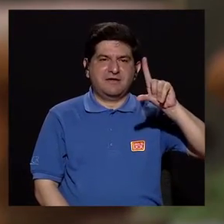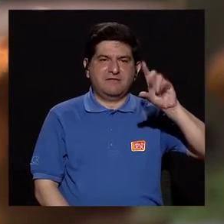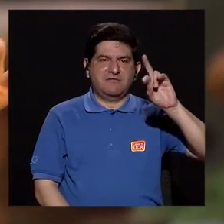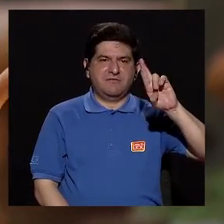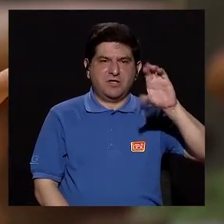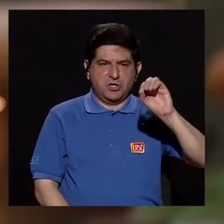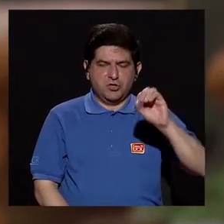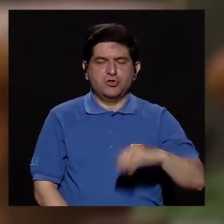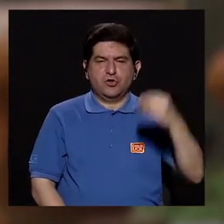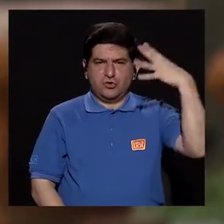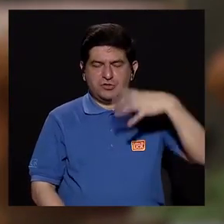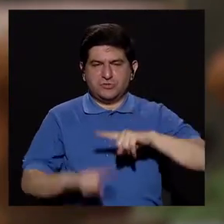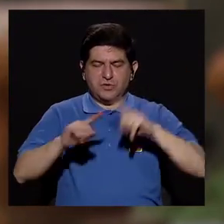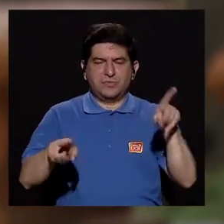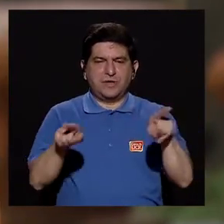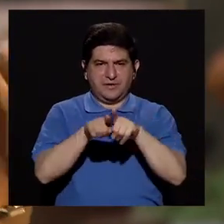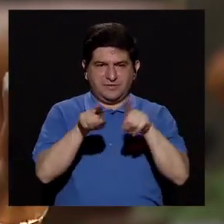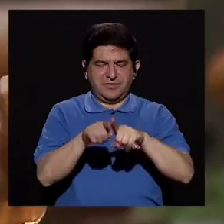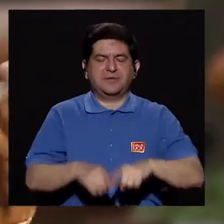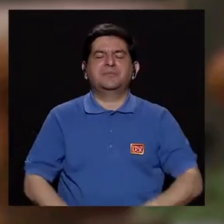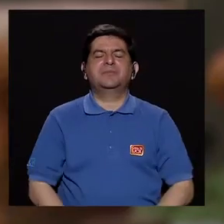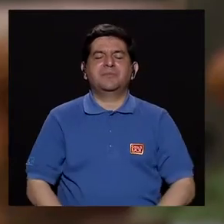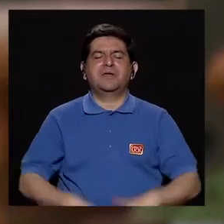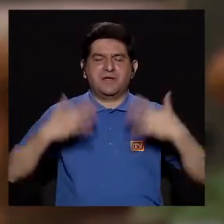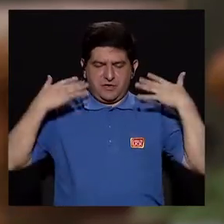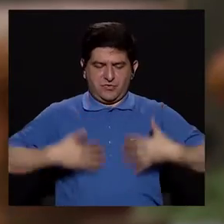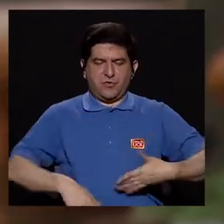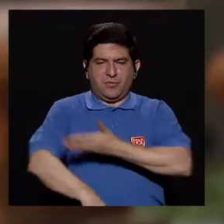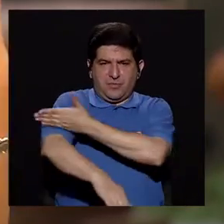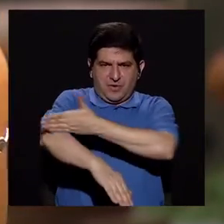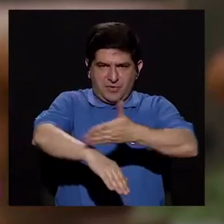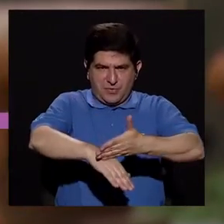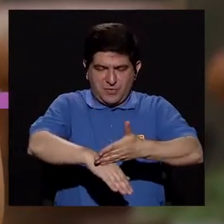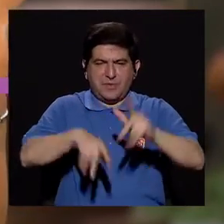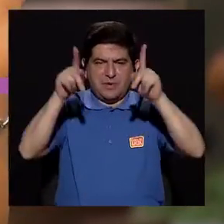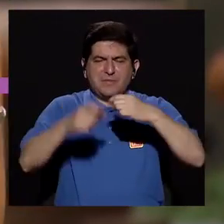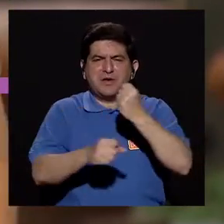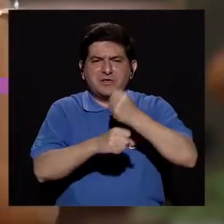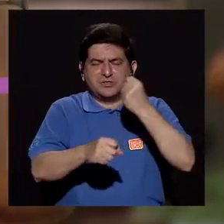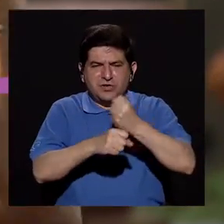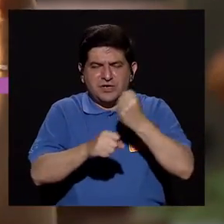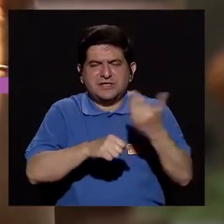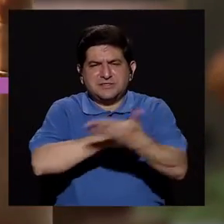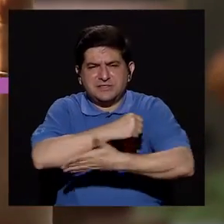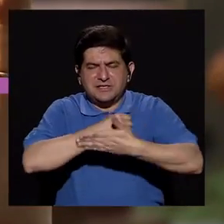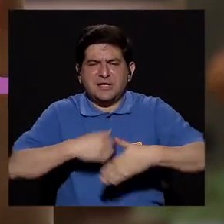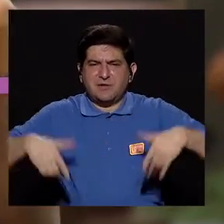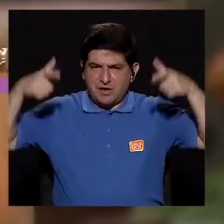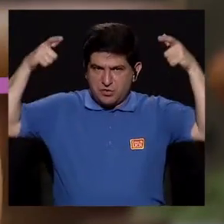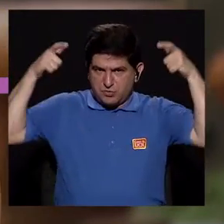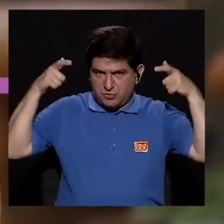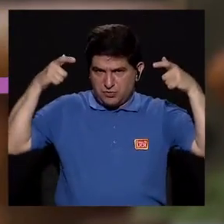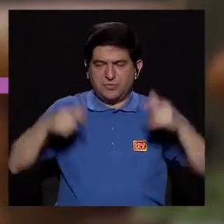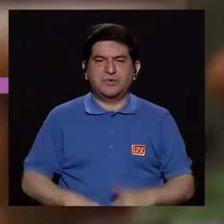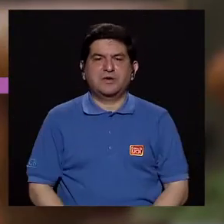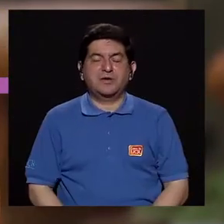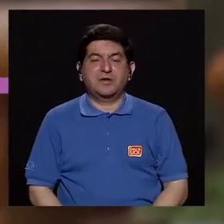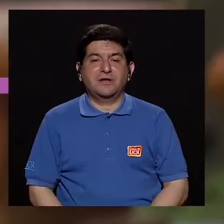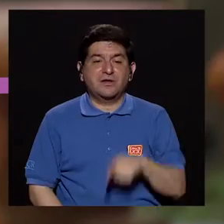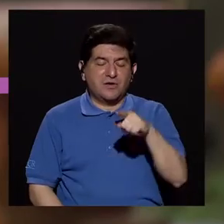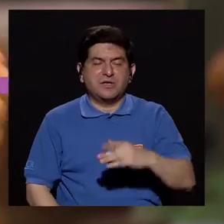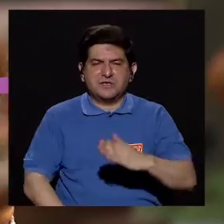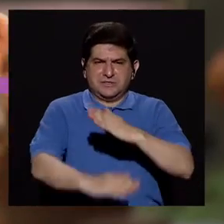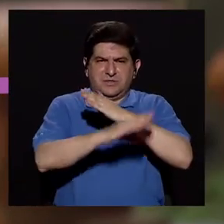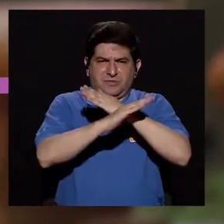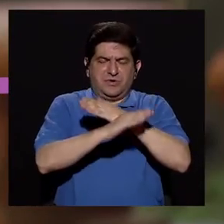medidas de protección también de ropa. Manga larga, las personas que trabajan en el campo que usan sombrero y el filtro